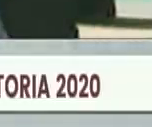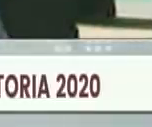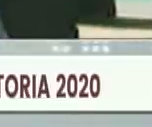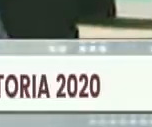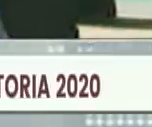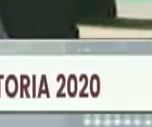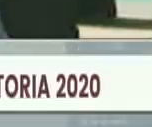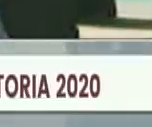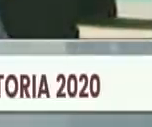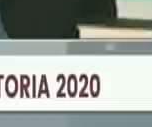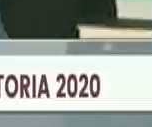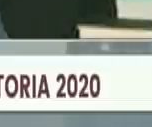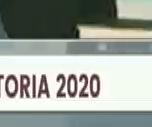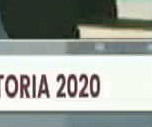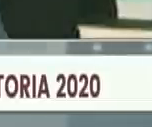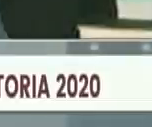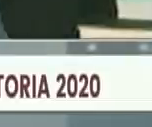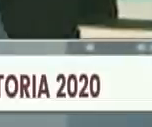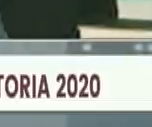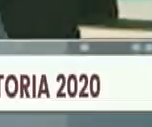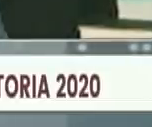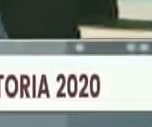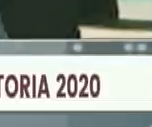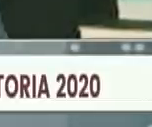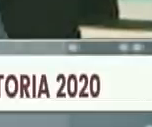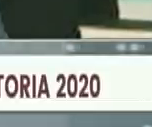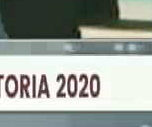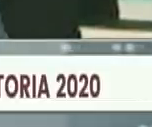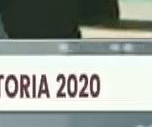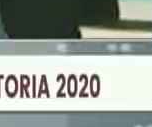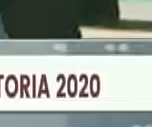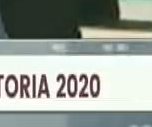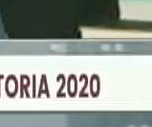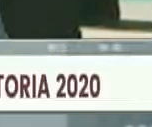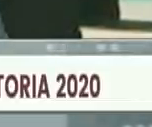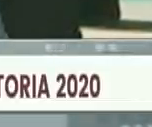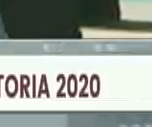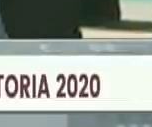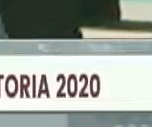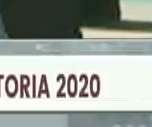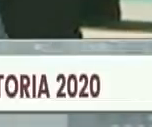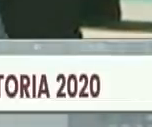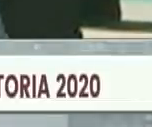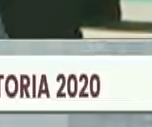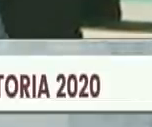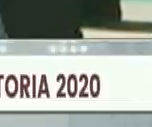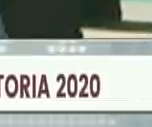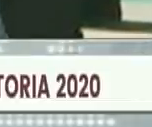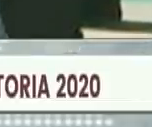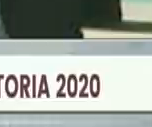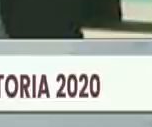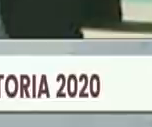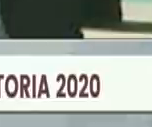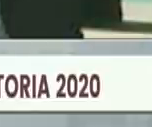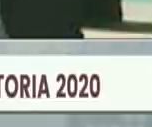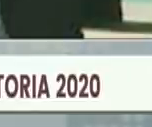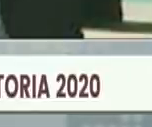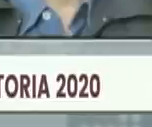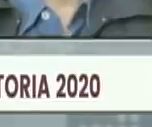gubernamentales pero además los historiadores investigadores que han dedicado su trabajo